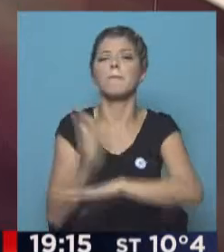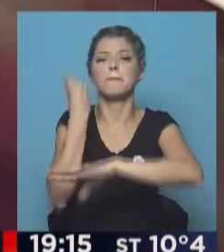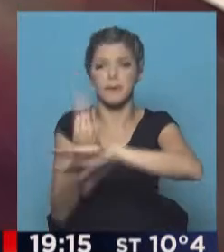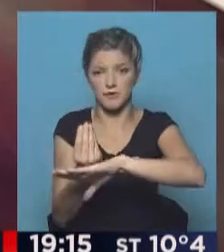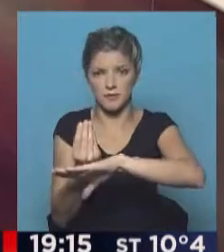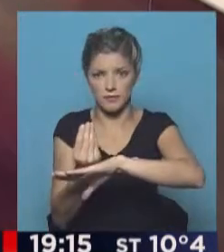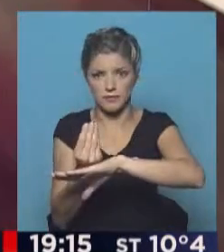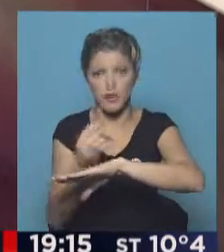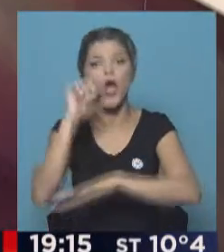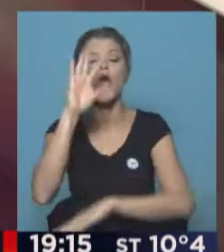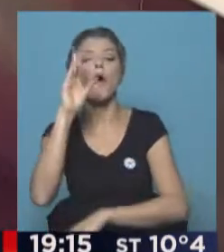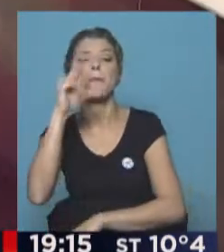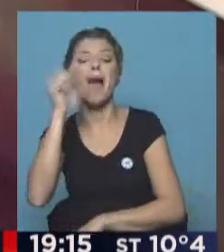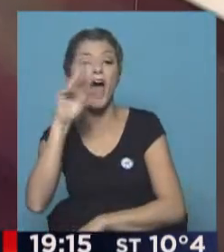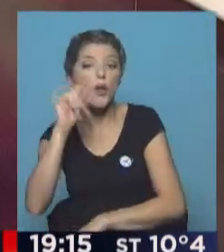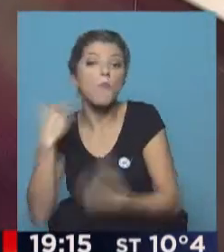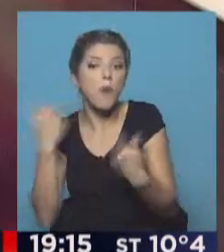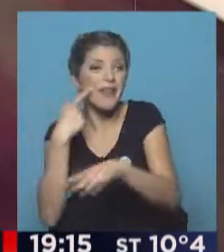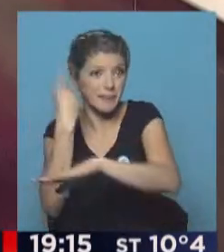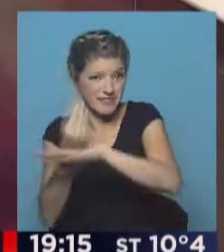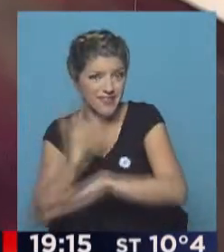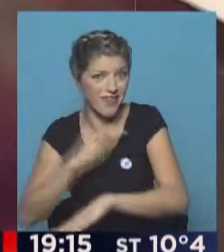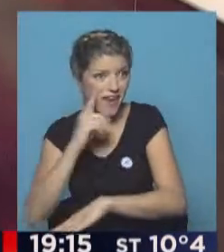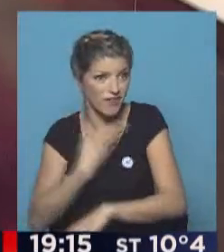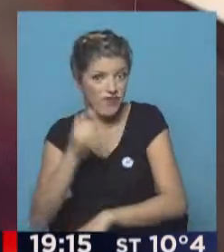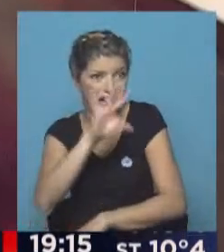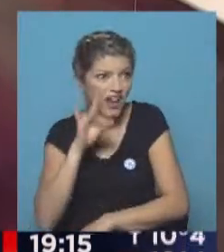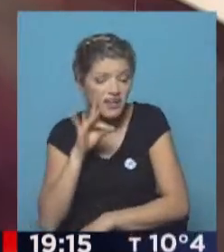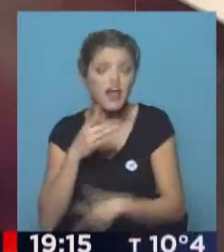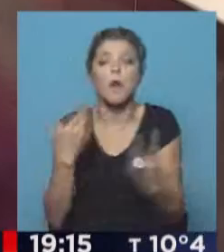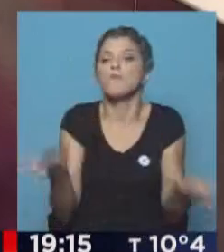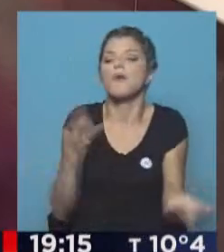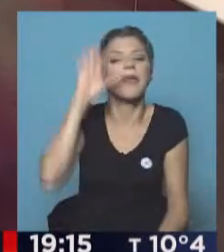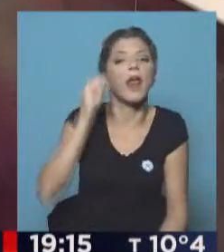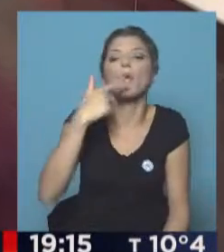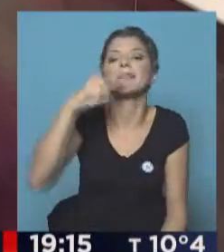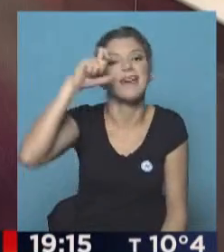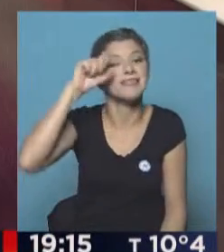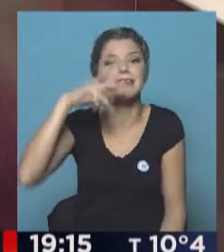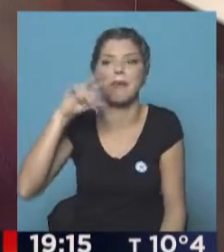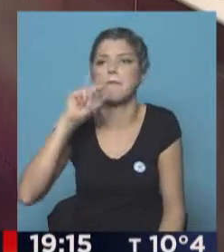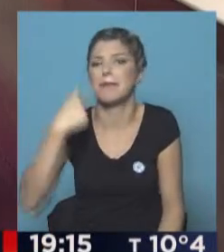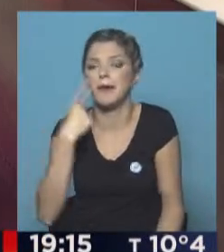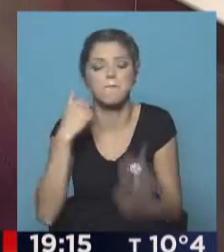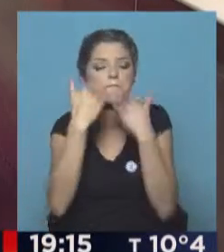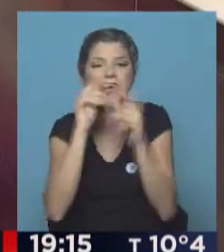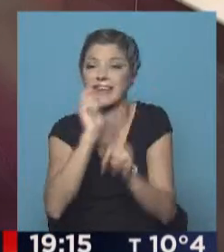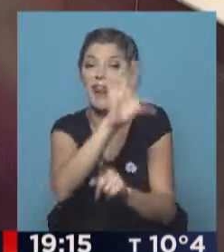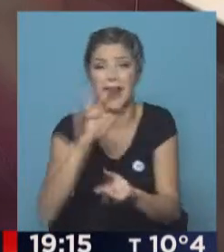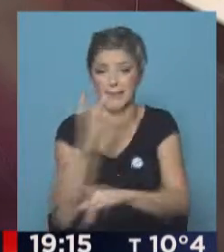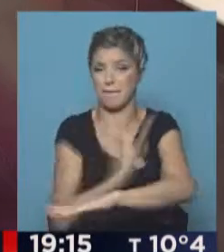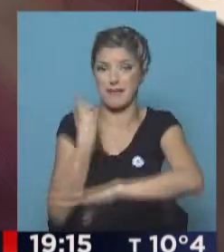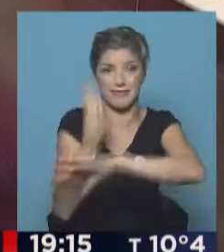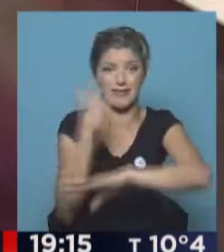Corvaro, el hombre que llega delegado de la FIFA? ¿Será la jueza Servini que cubría? Ese es otro de los detalles muy importantes. Porque estamos